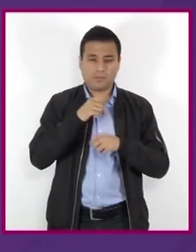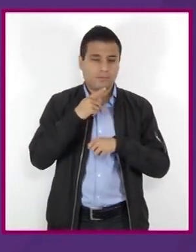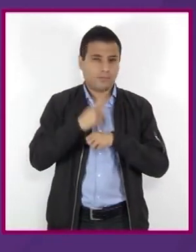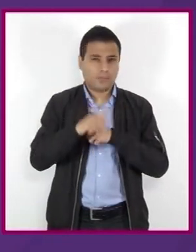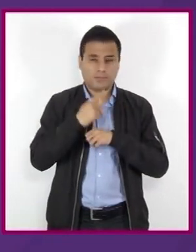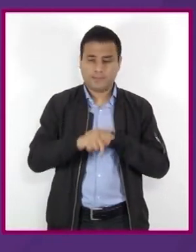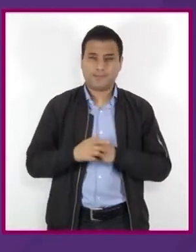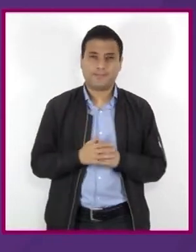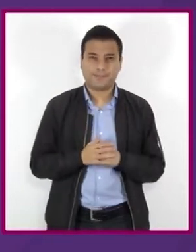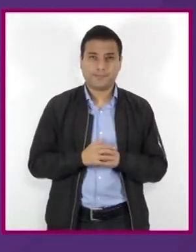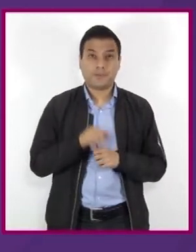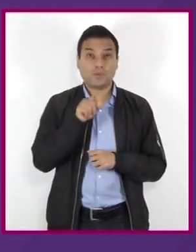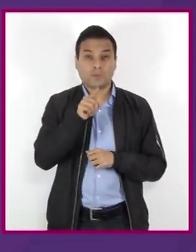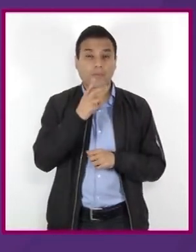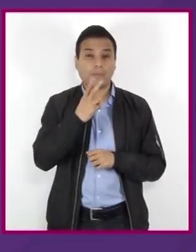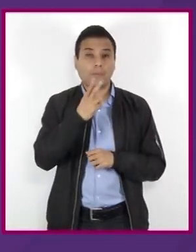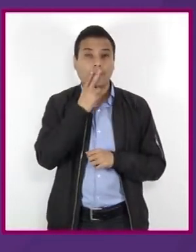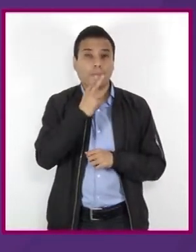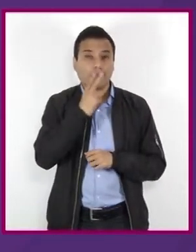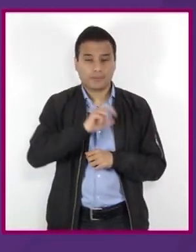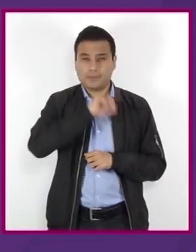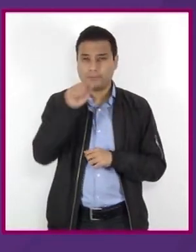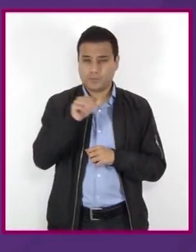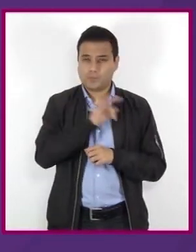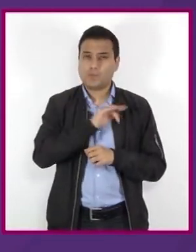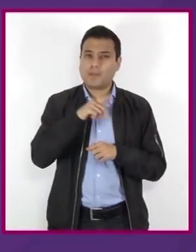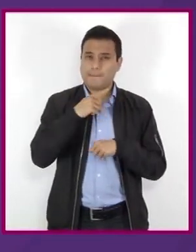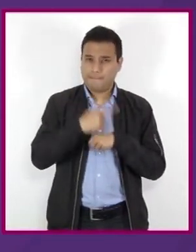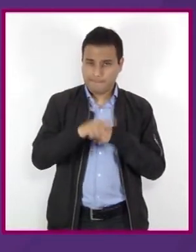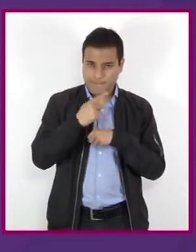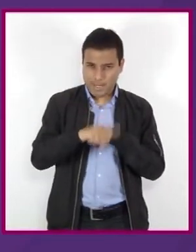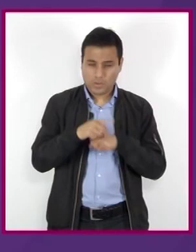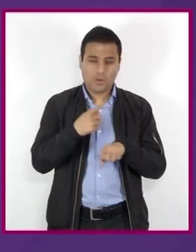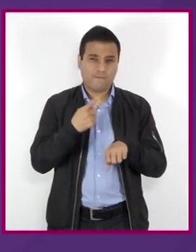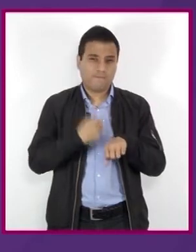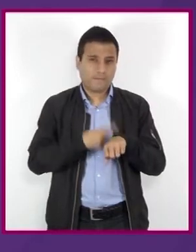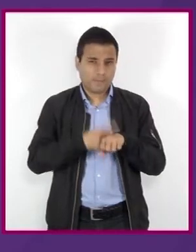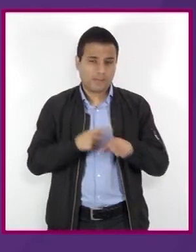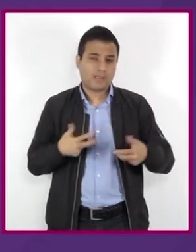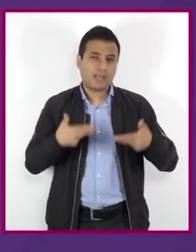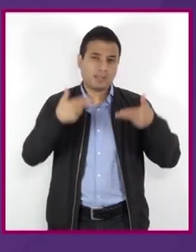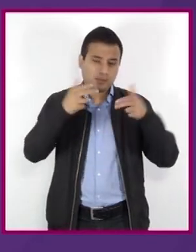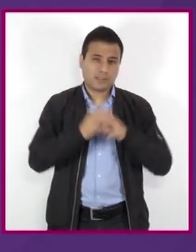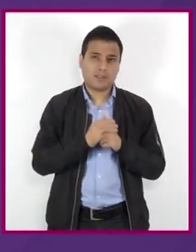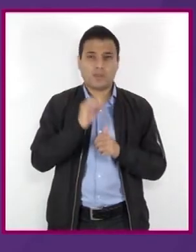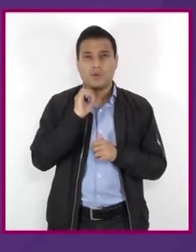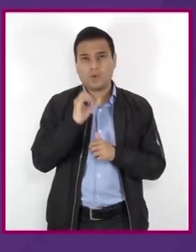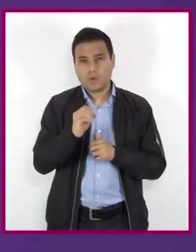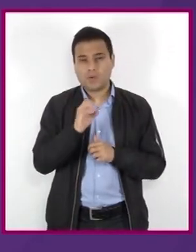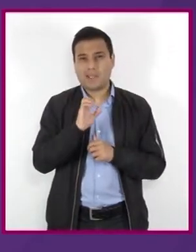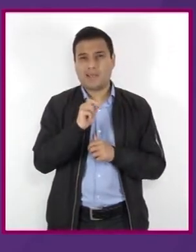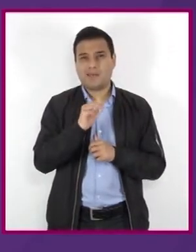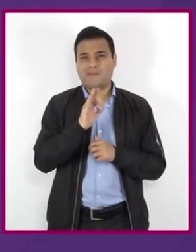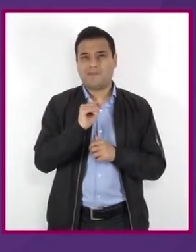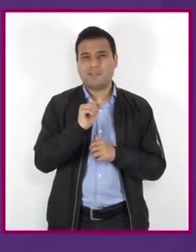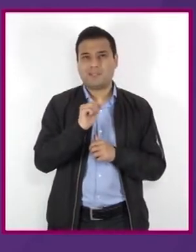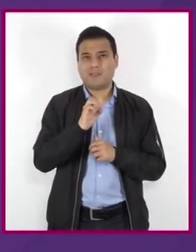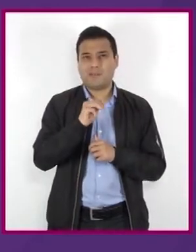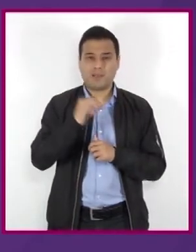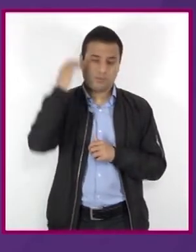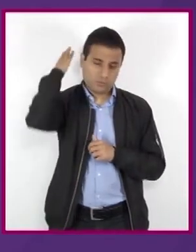El consumo de tabaco aumenta el riesgo de desarrollar enfermedades como el cáncer y el enfisema pulmonar.